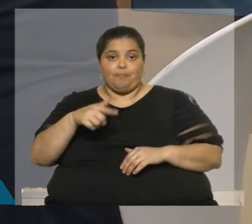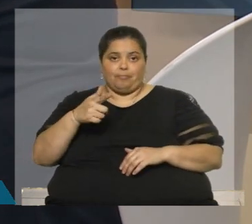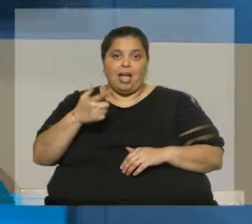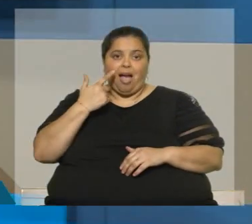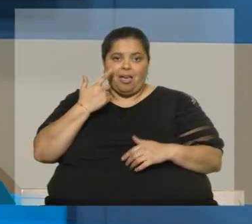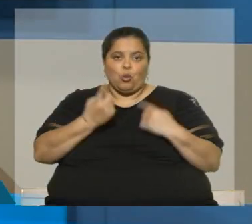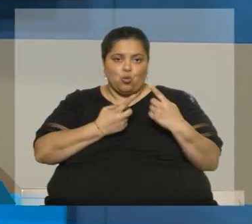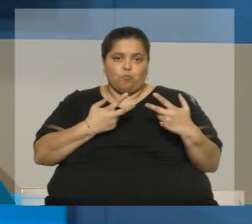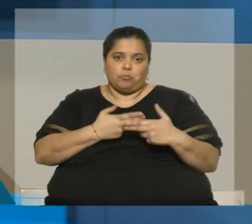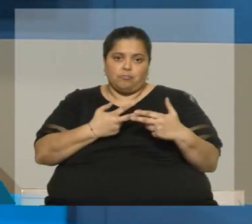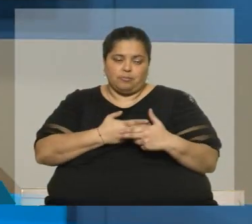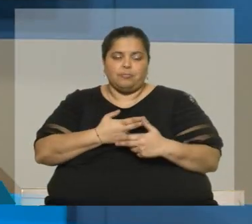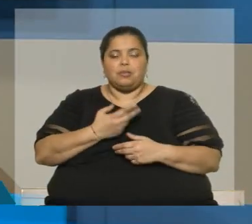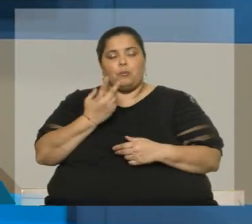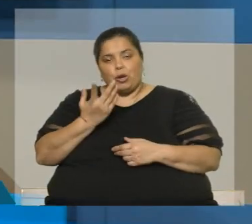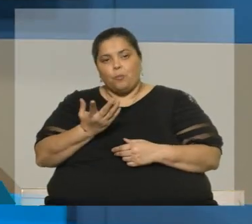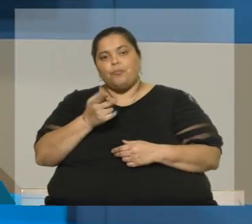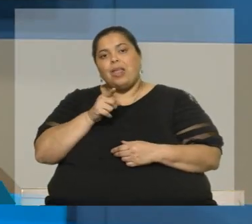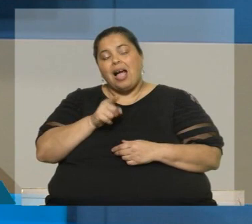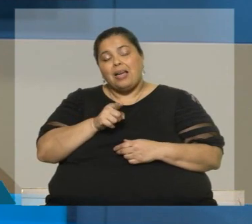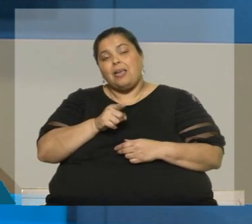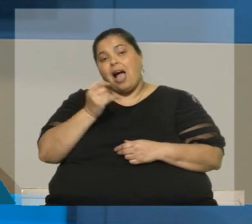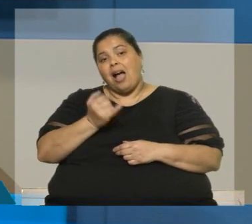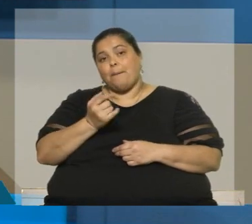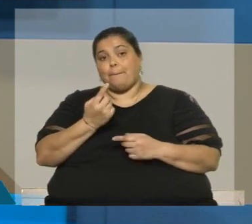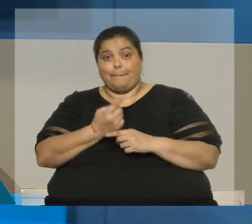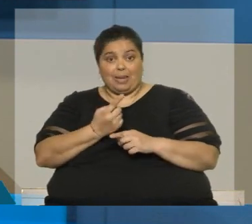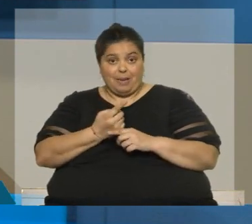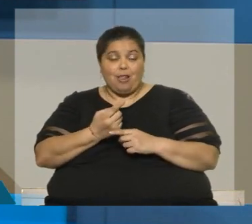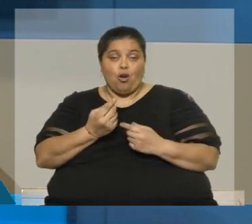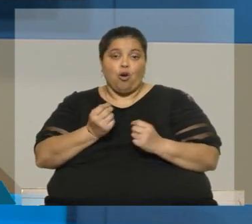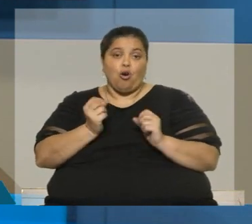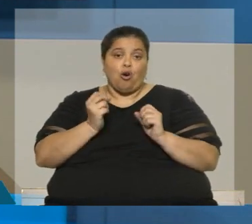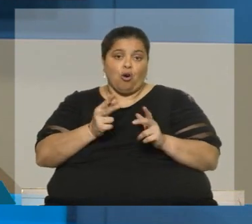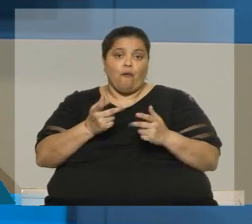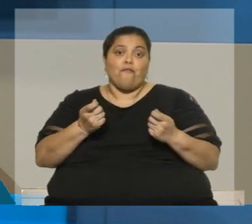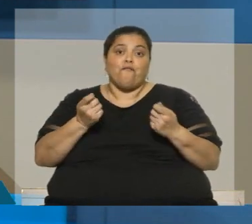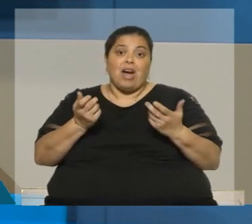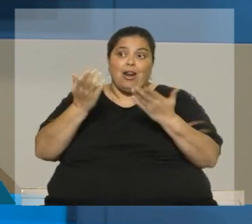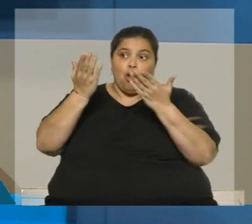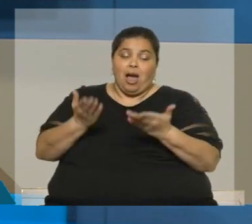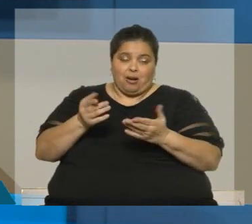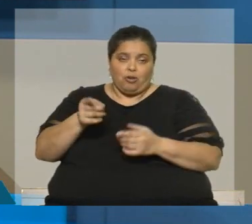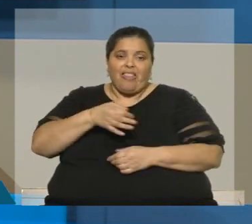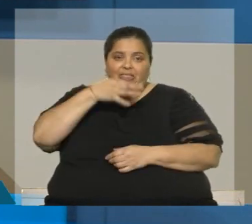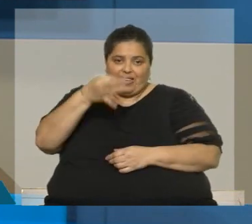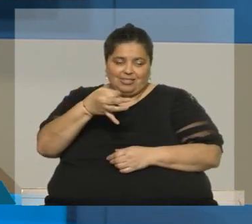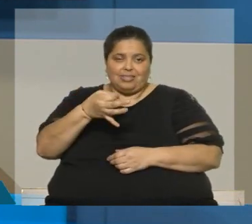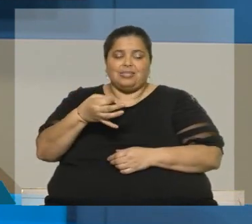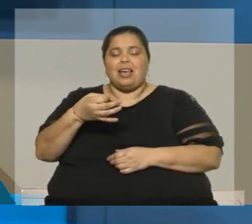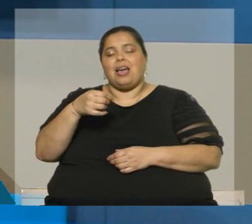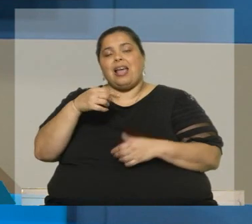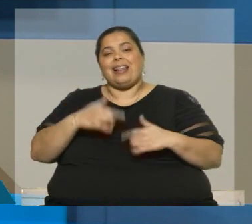Bueno, en primer lugar, quiero valorar las declaraciones del canciller Bustío. Bustío habla claro siempre.